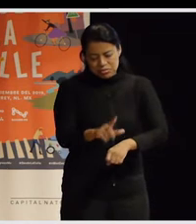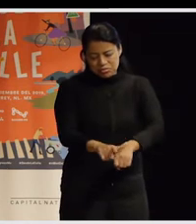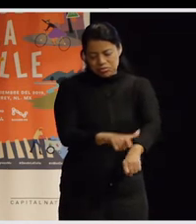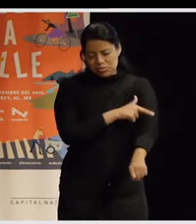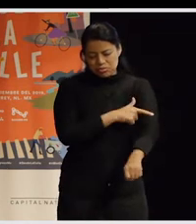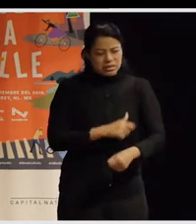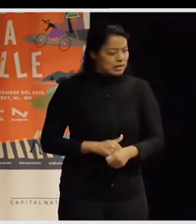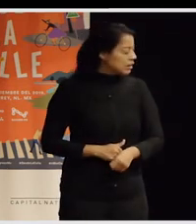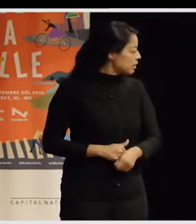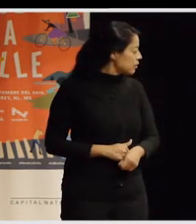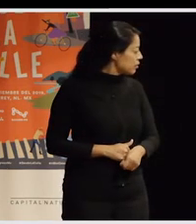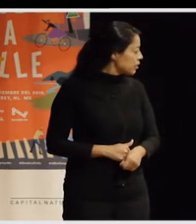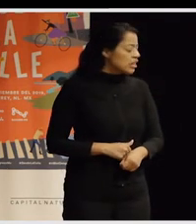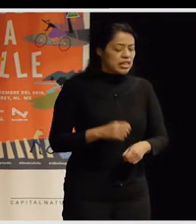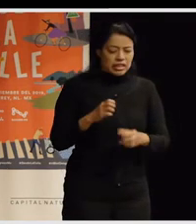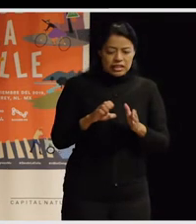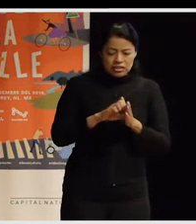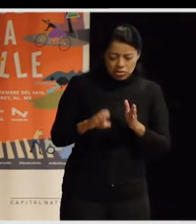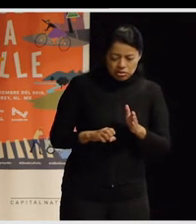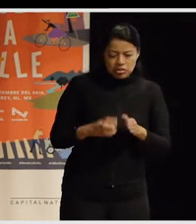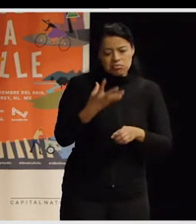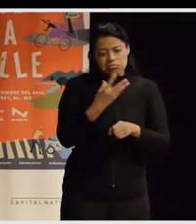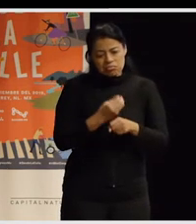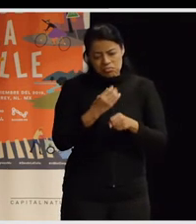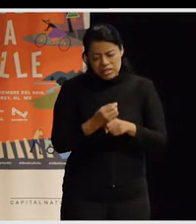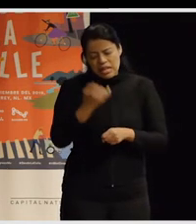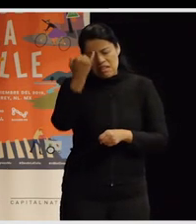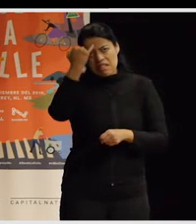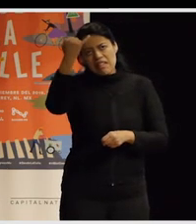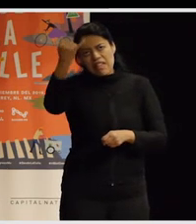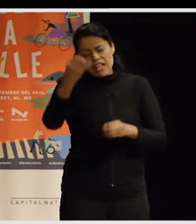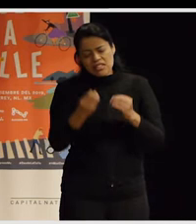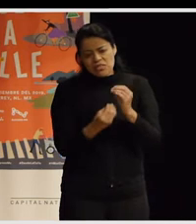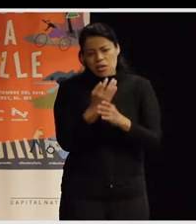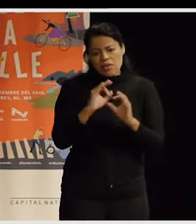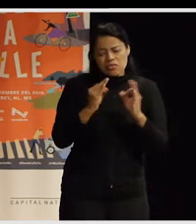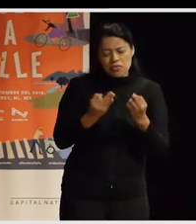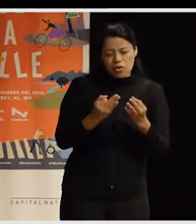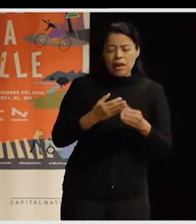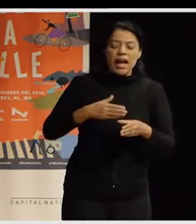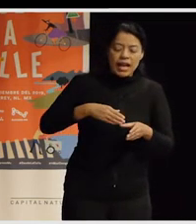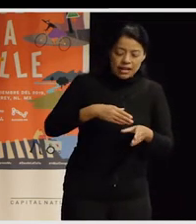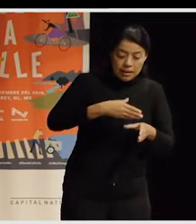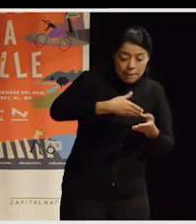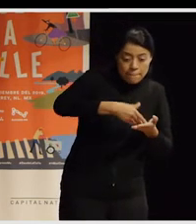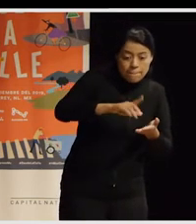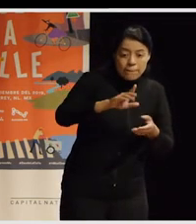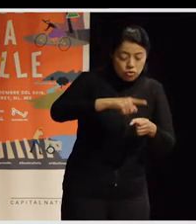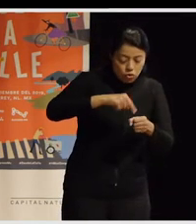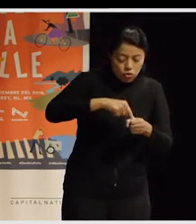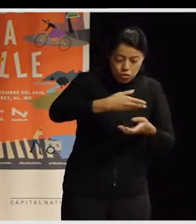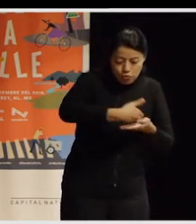Y entonces dijimos, bueno, ¿por qué no lo hacemos, ¿no? Entonces con ellas, bueno, inventamos un sistema para no pintar la calle, para que la policía no nos denunciara, tal, entonces